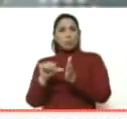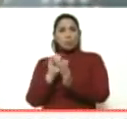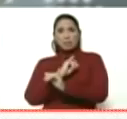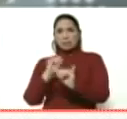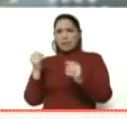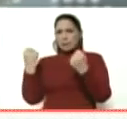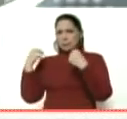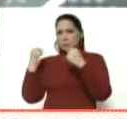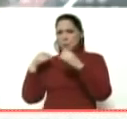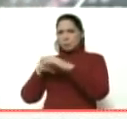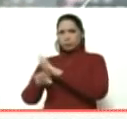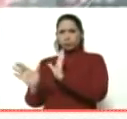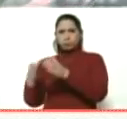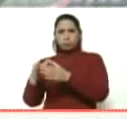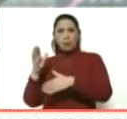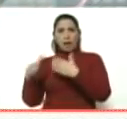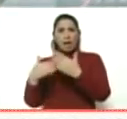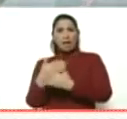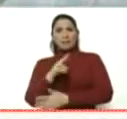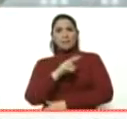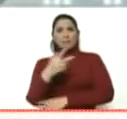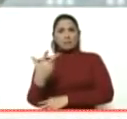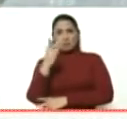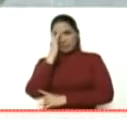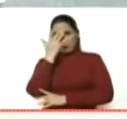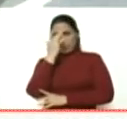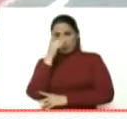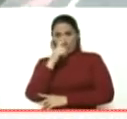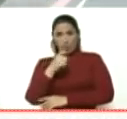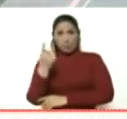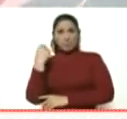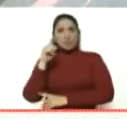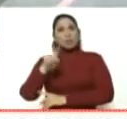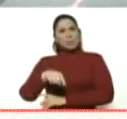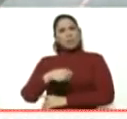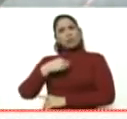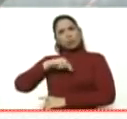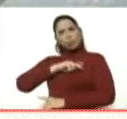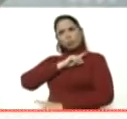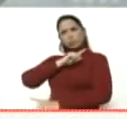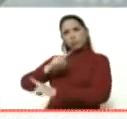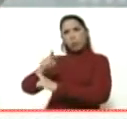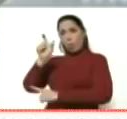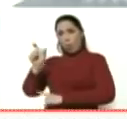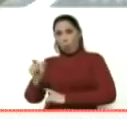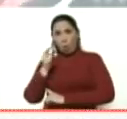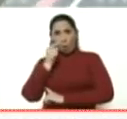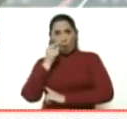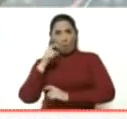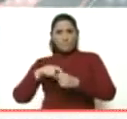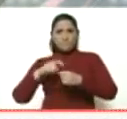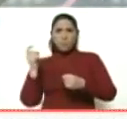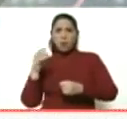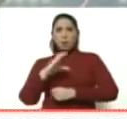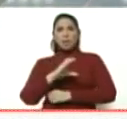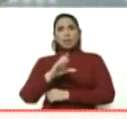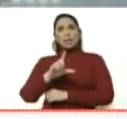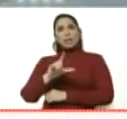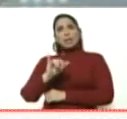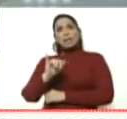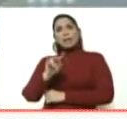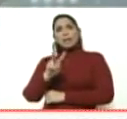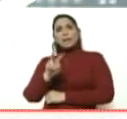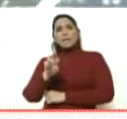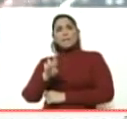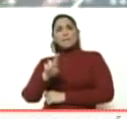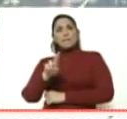entrenándose hacia el 23 de febrero del año pasado. También denunciamos que el señor desertor, Clíber Alcalá Cordones, con